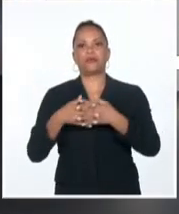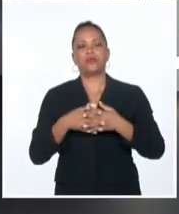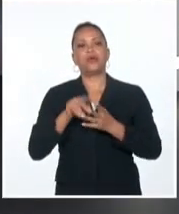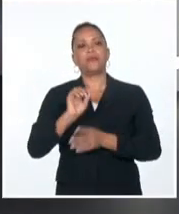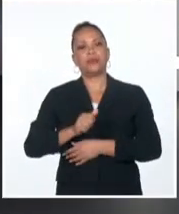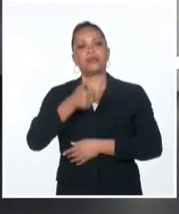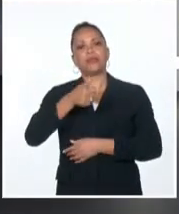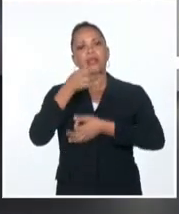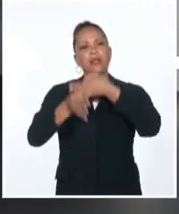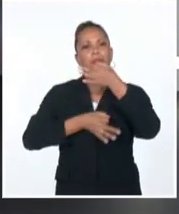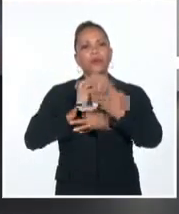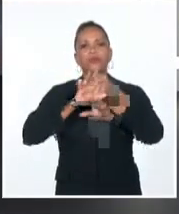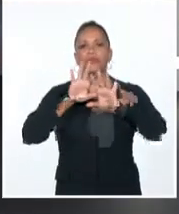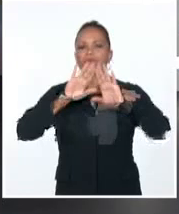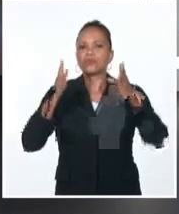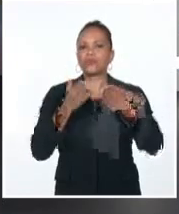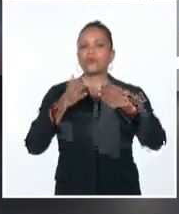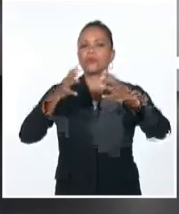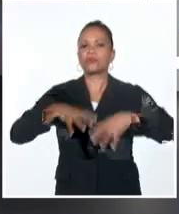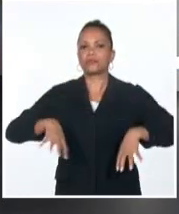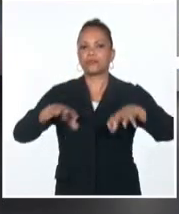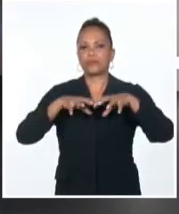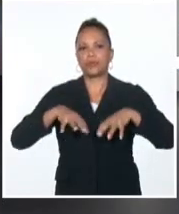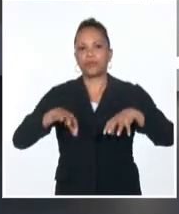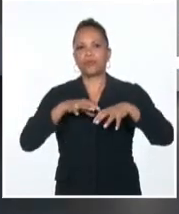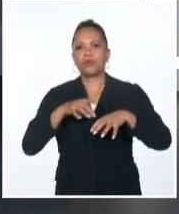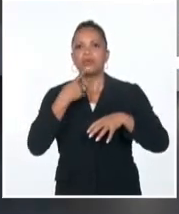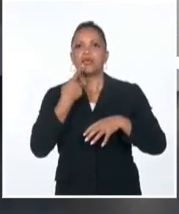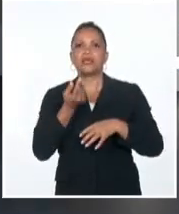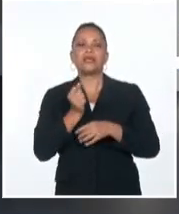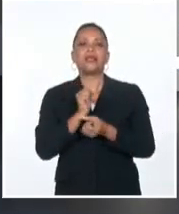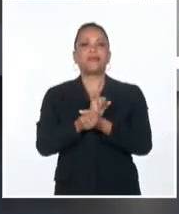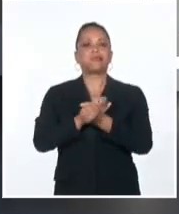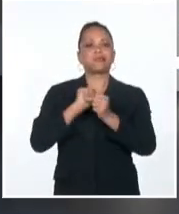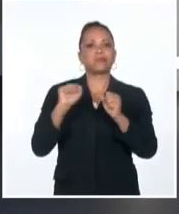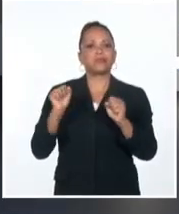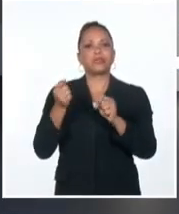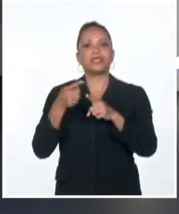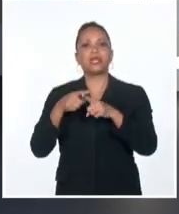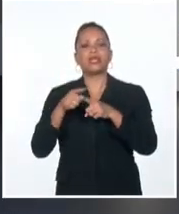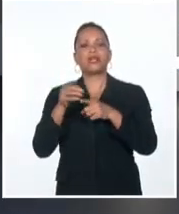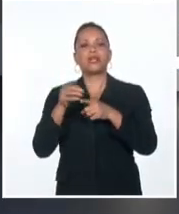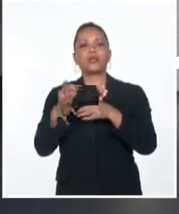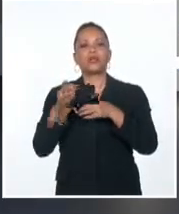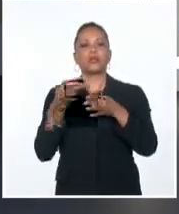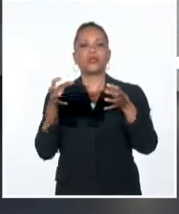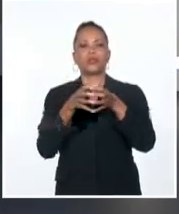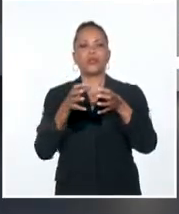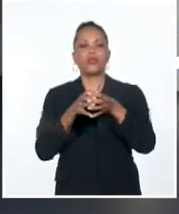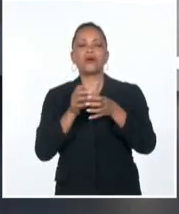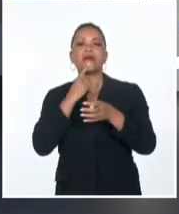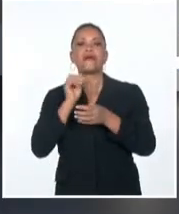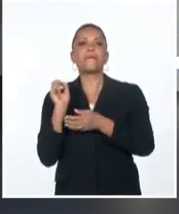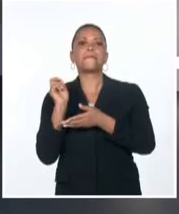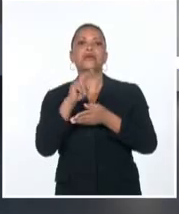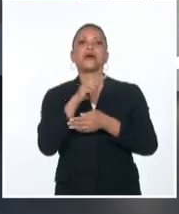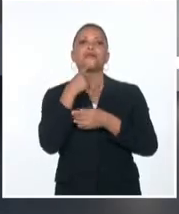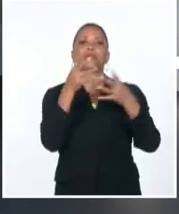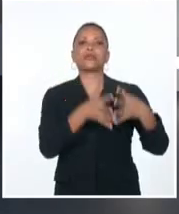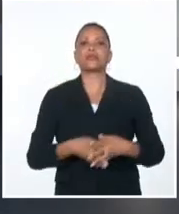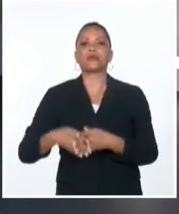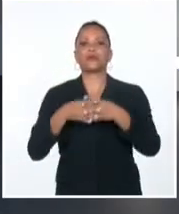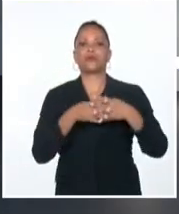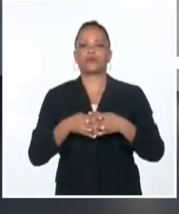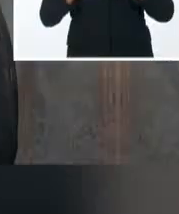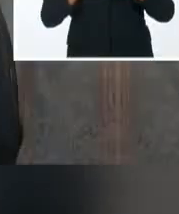acontecimientos en el campo de batalla, como la destrucción de una parte importante del equipamiento bélico enviado por Estados Unidos y Europa al